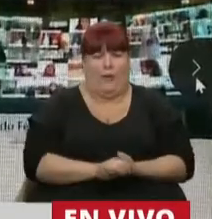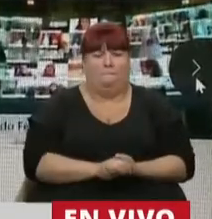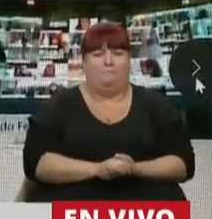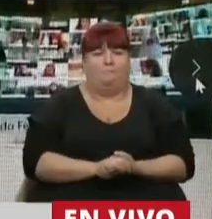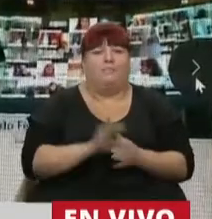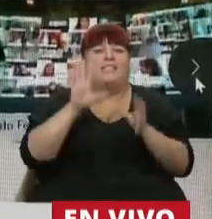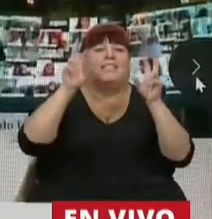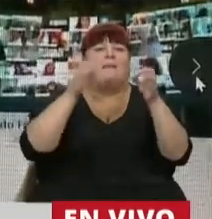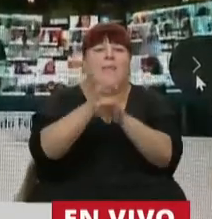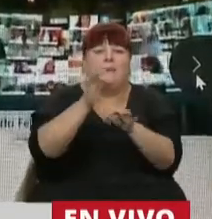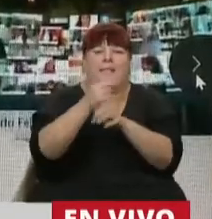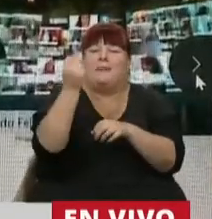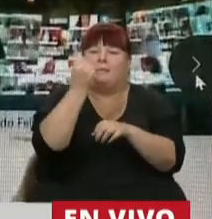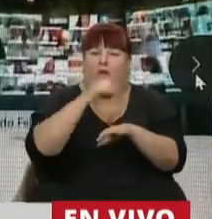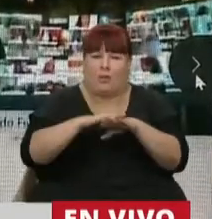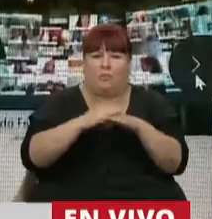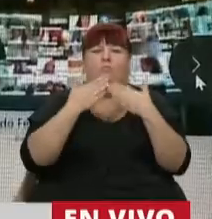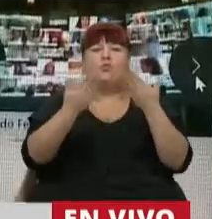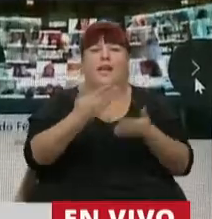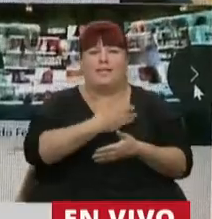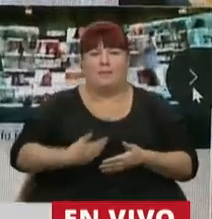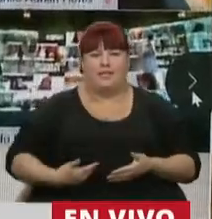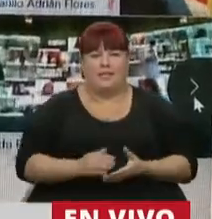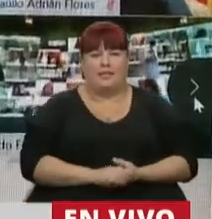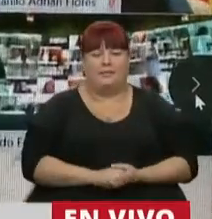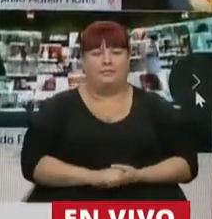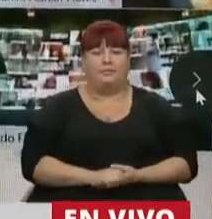núcleos de aprendizaje prioritario. Muchas gracias, señor presidente.